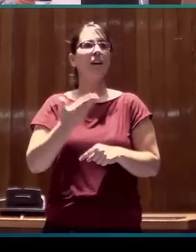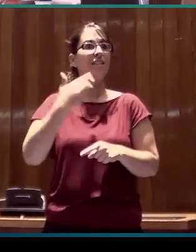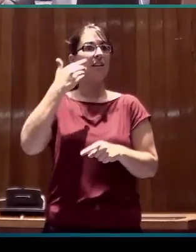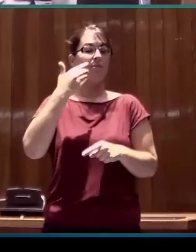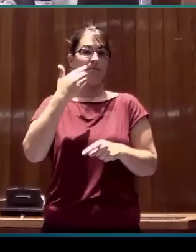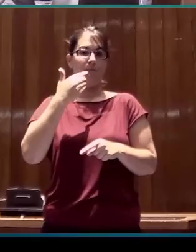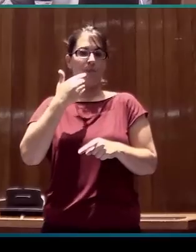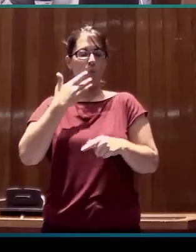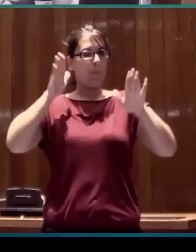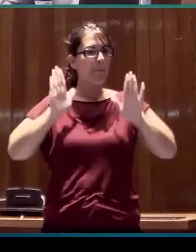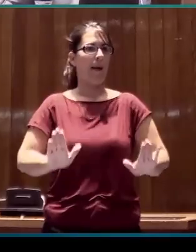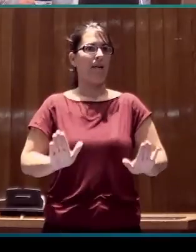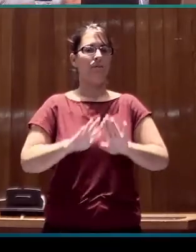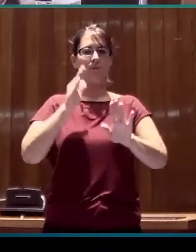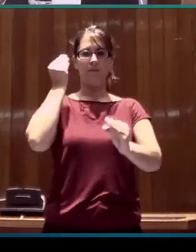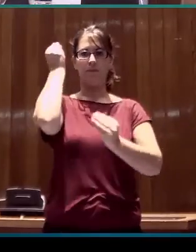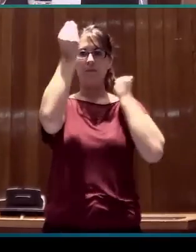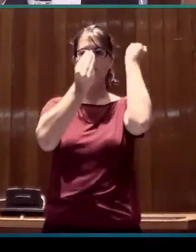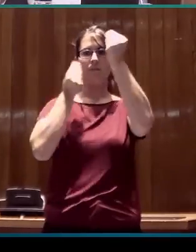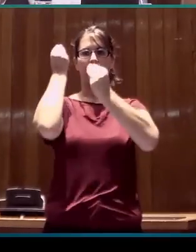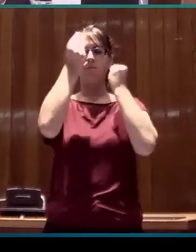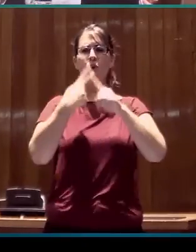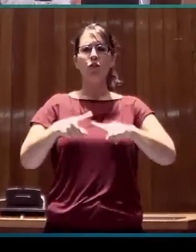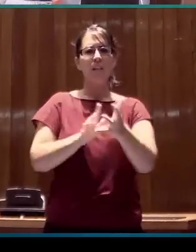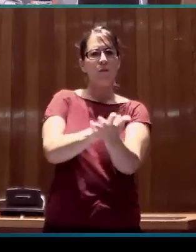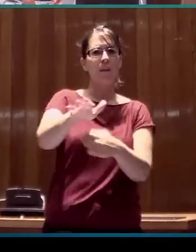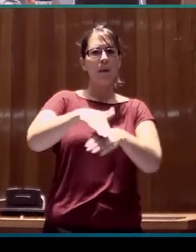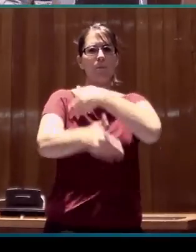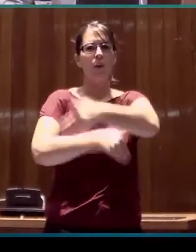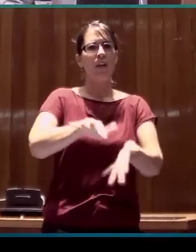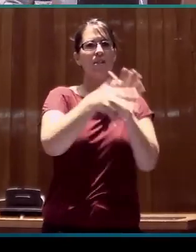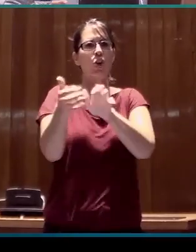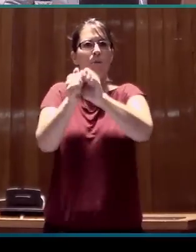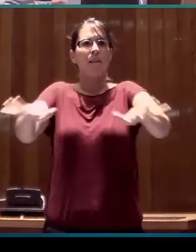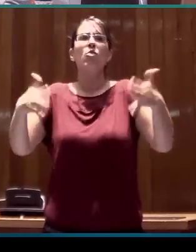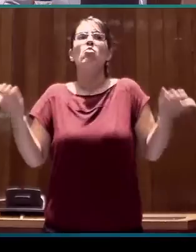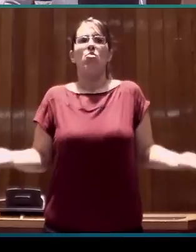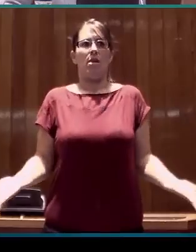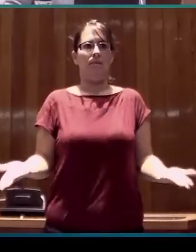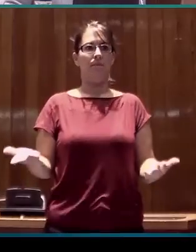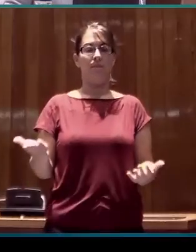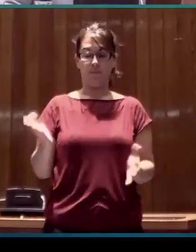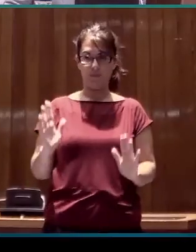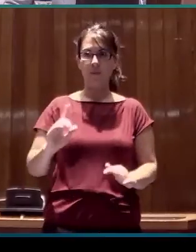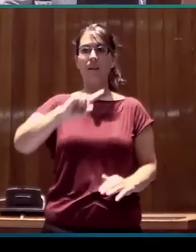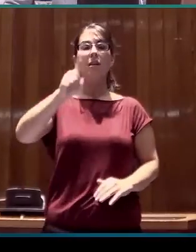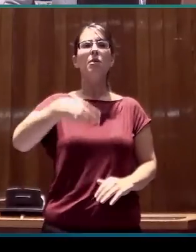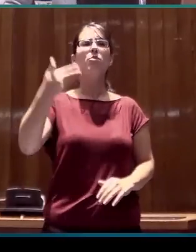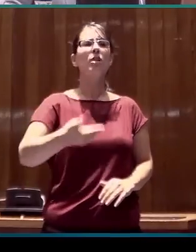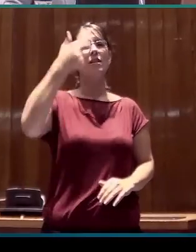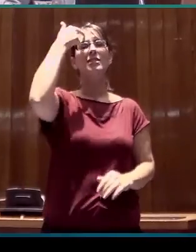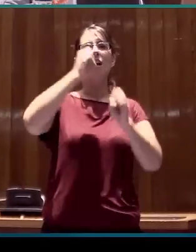qué componentes influyen en ese proceso. También hay que tener claro quiénes son los agentes de ese proceso de normalización.